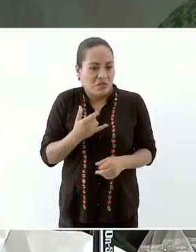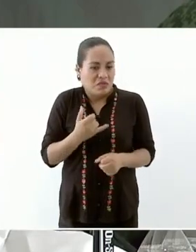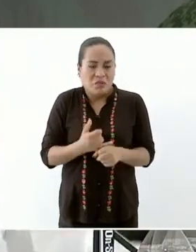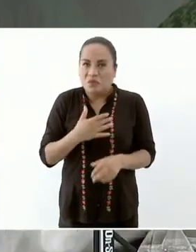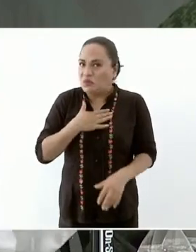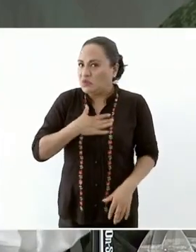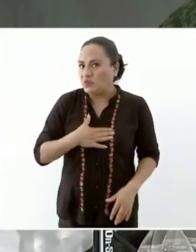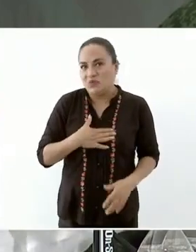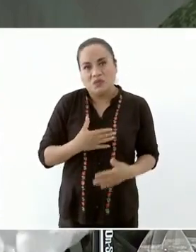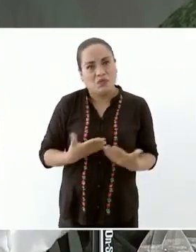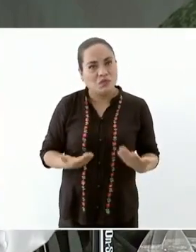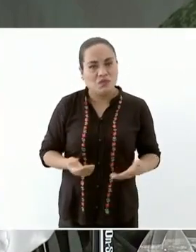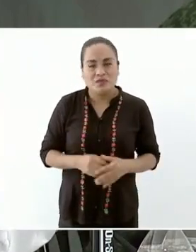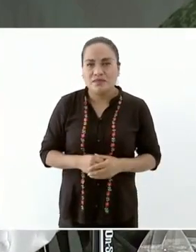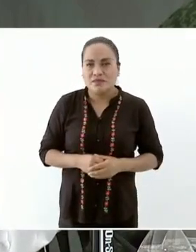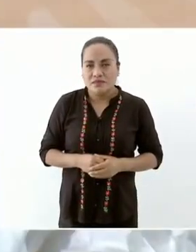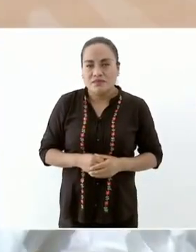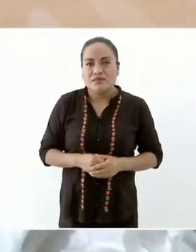entonces